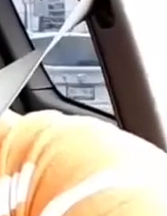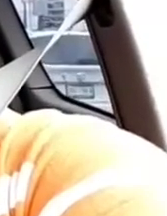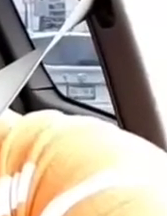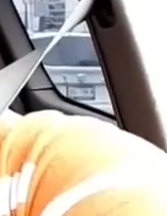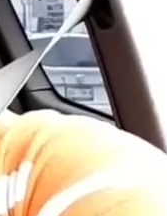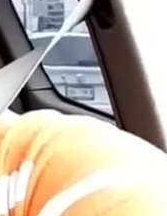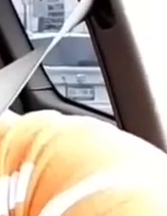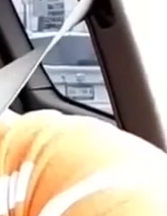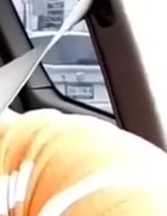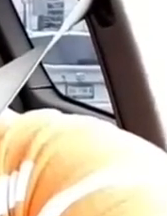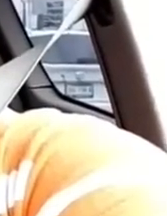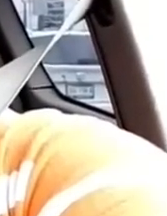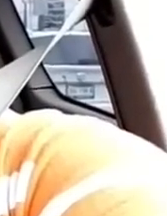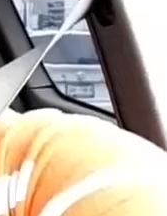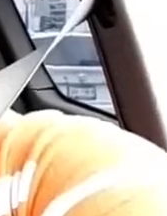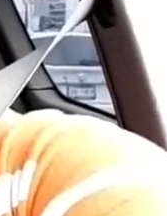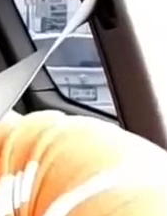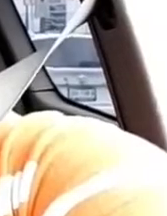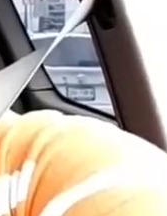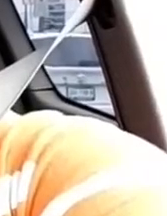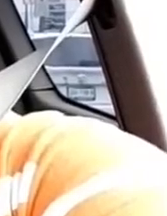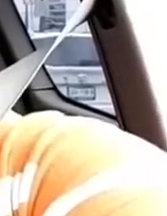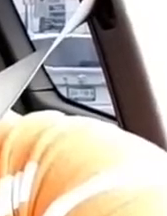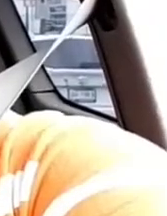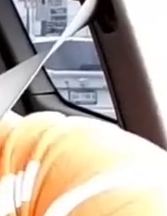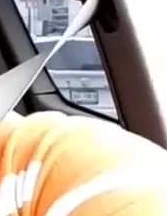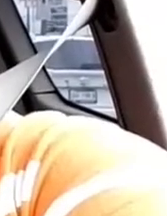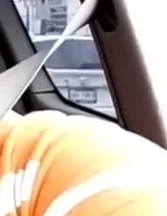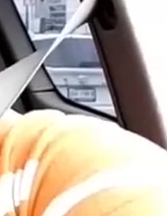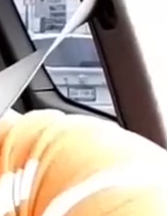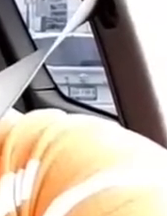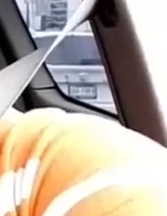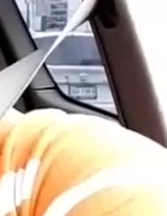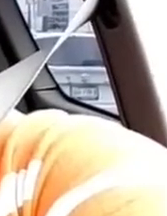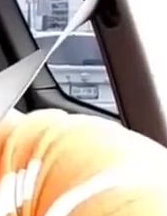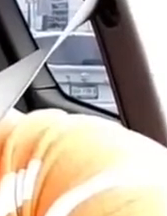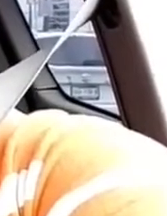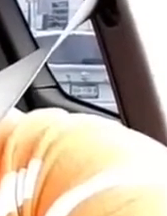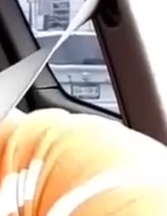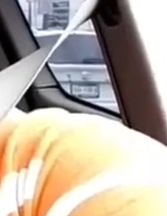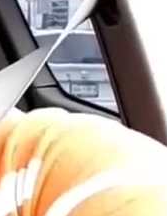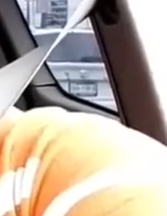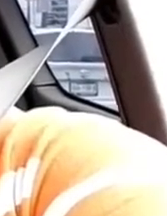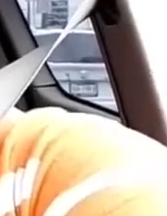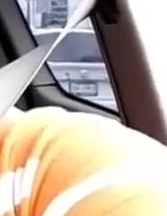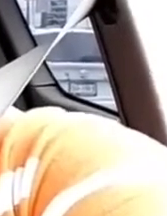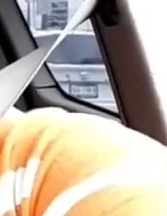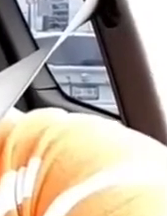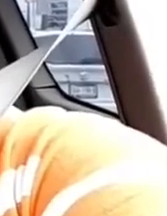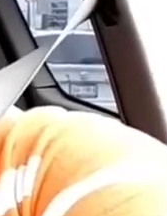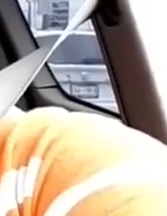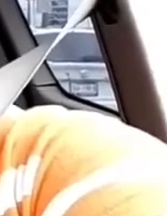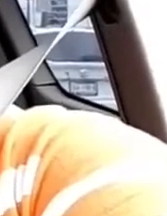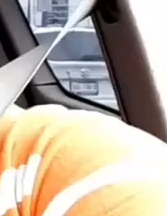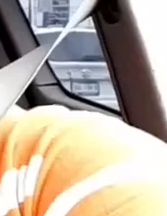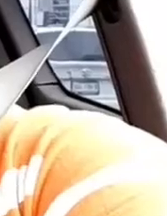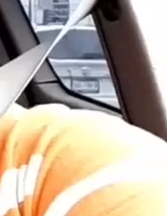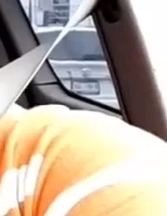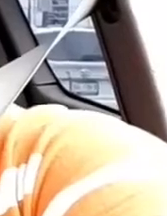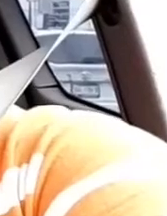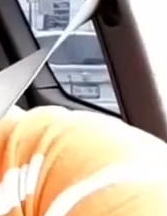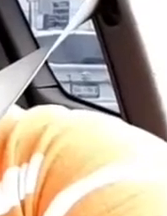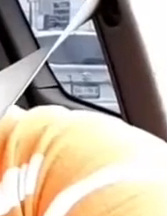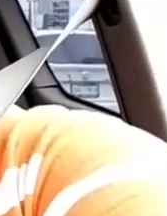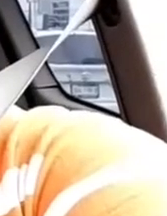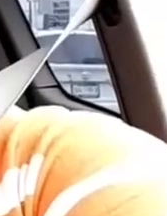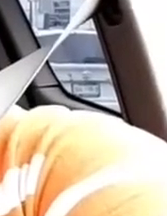propio Papa y nadie en ese tiempo dijo nada. Ya basta de hipocresías, reclama el presidente López Obrador.